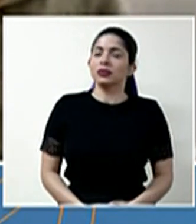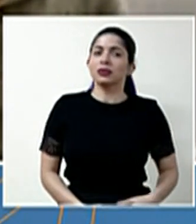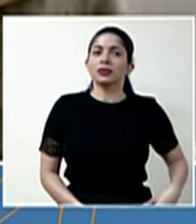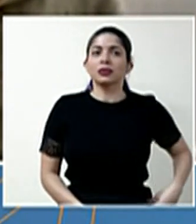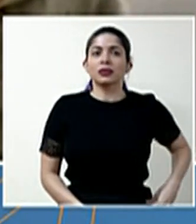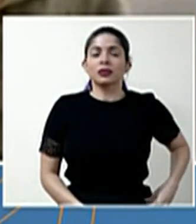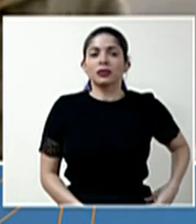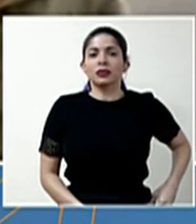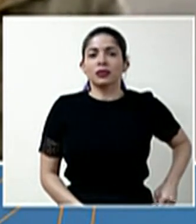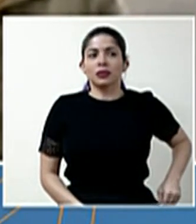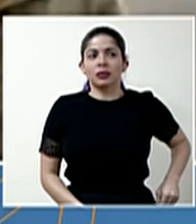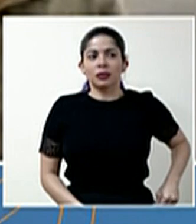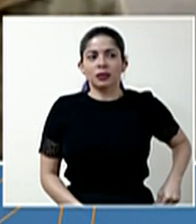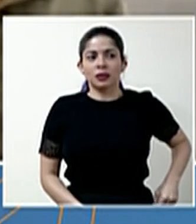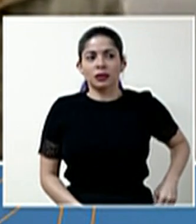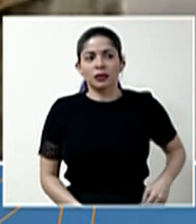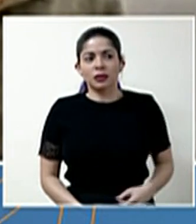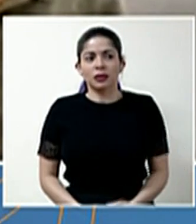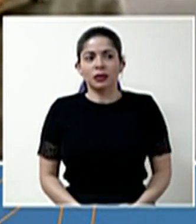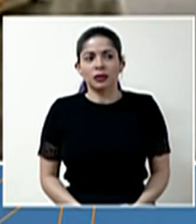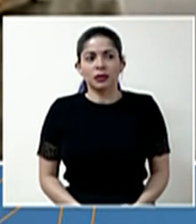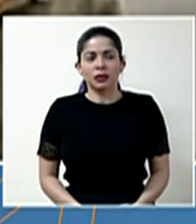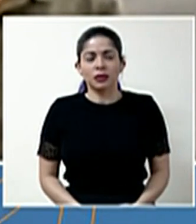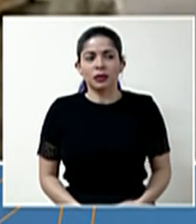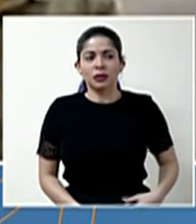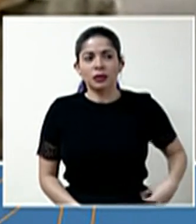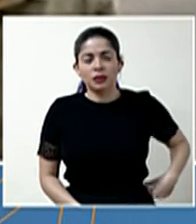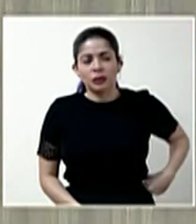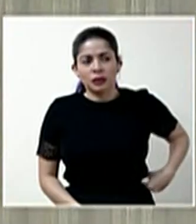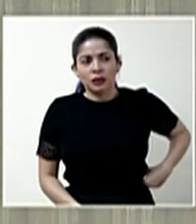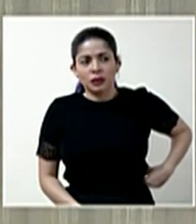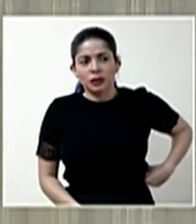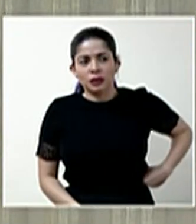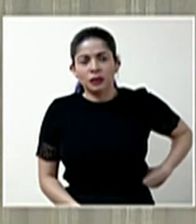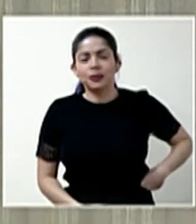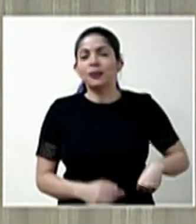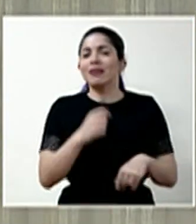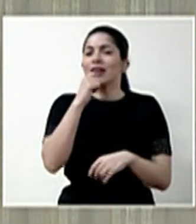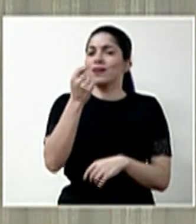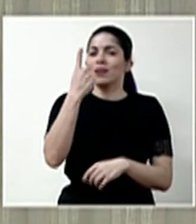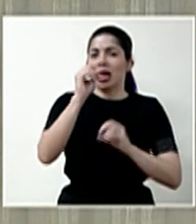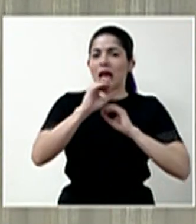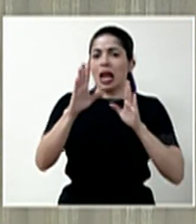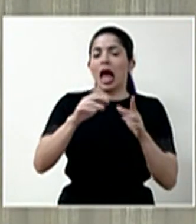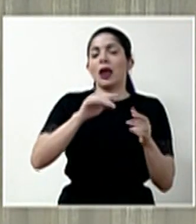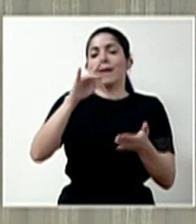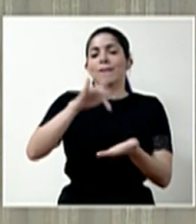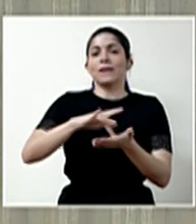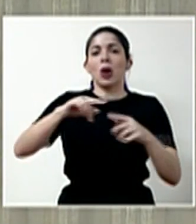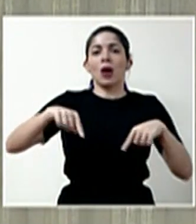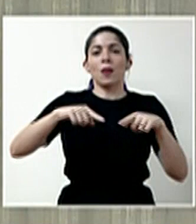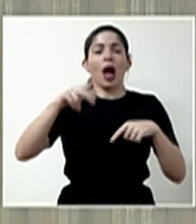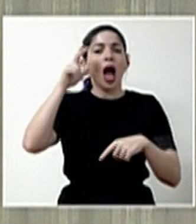Vamos a escuchar el audio que nos envió Andrés, debido a que no se entendió con claridad la consulta.